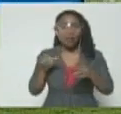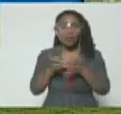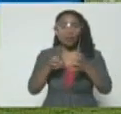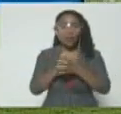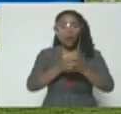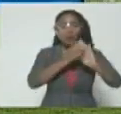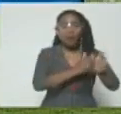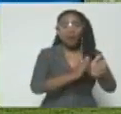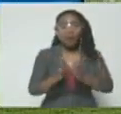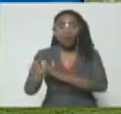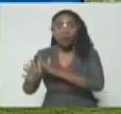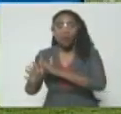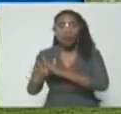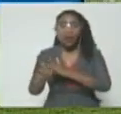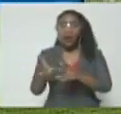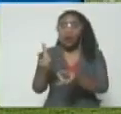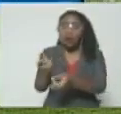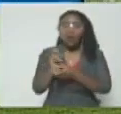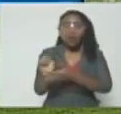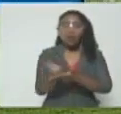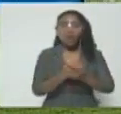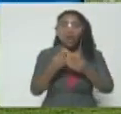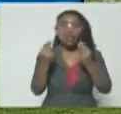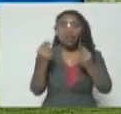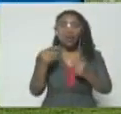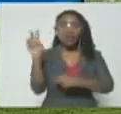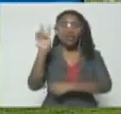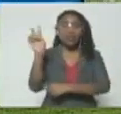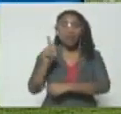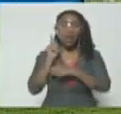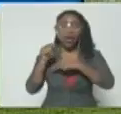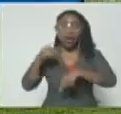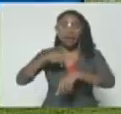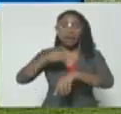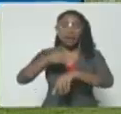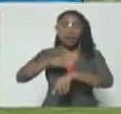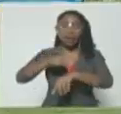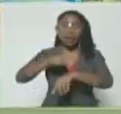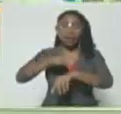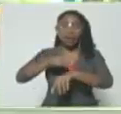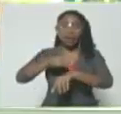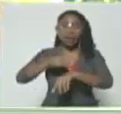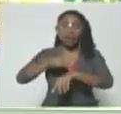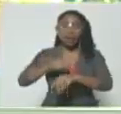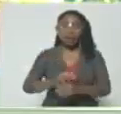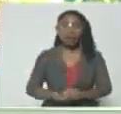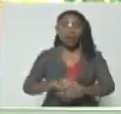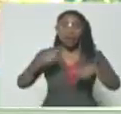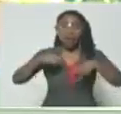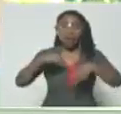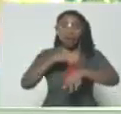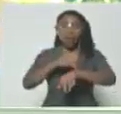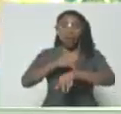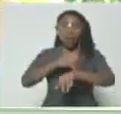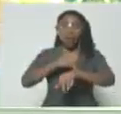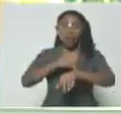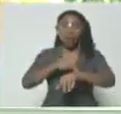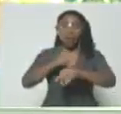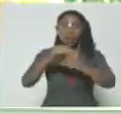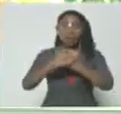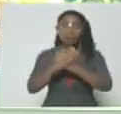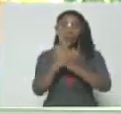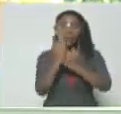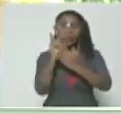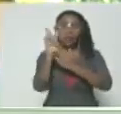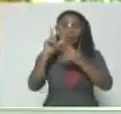organizadora cobrar el dinero de Venezuela y a esta hora, a esta hora que está amaneciendo